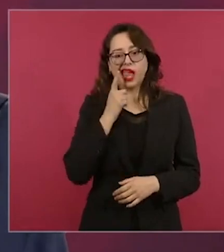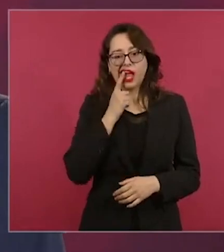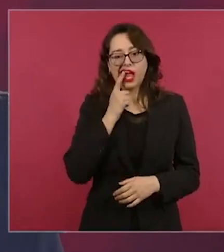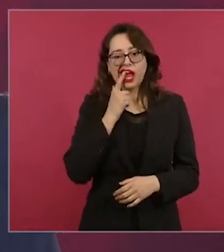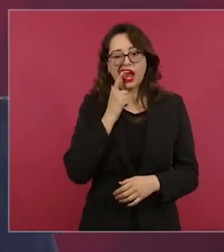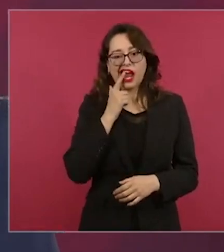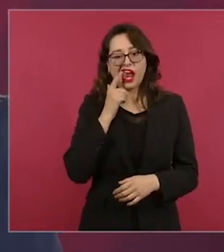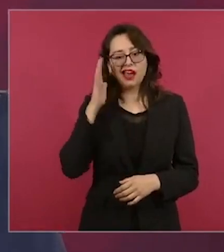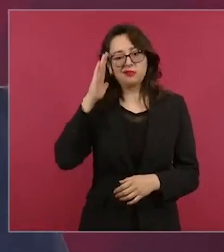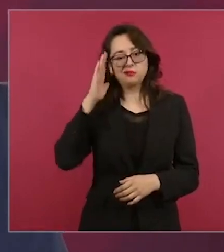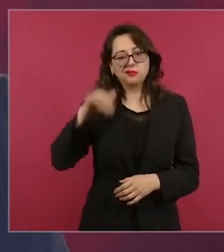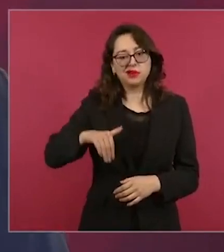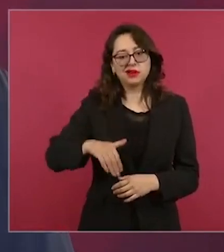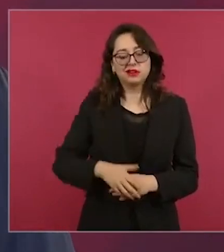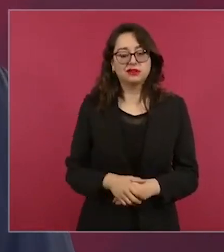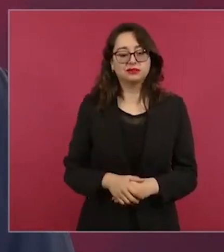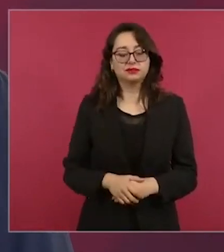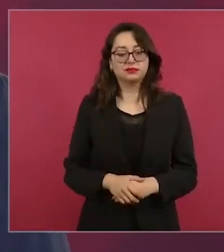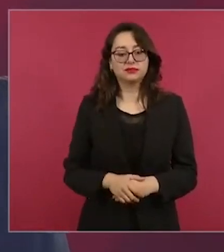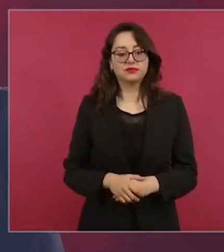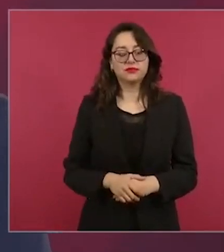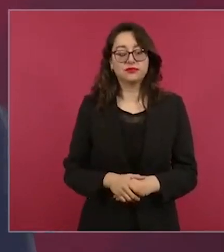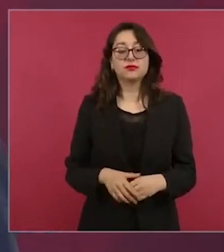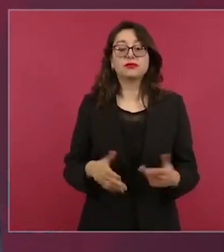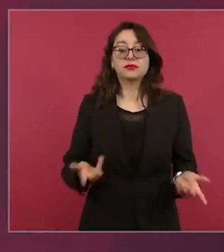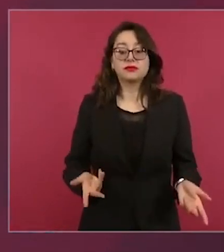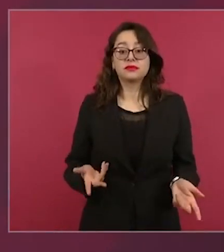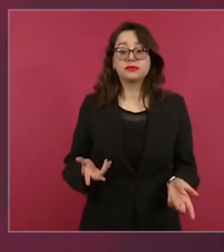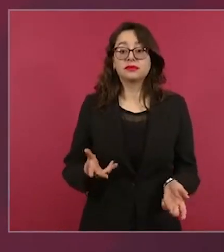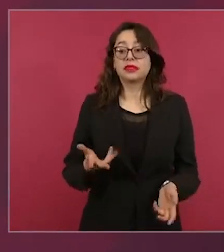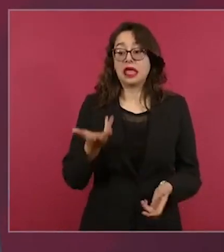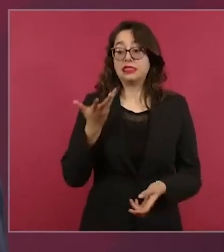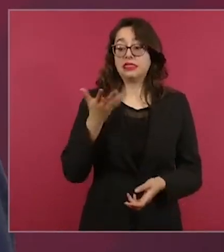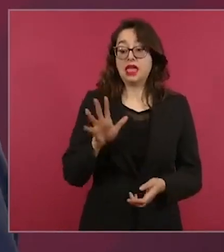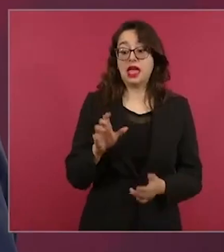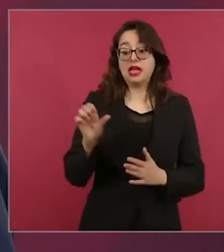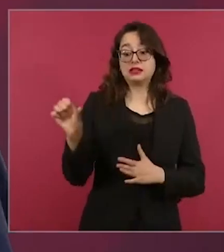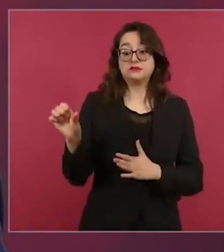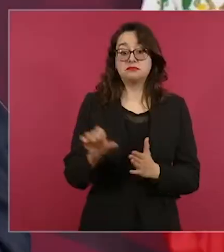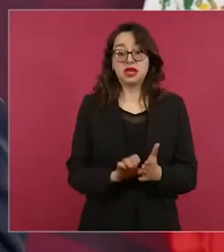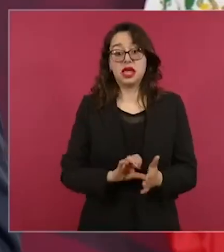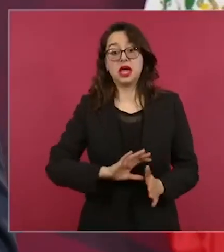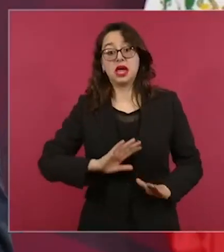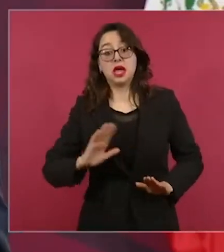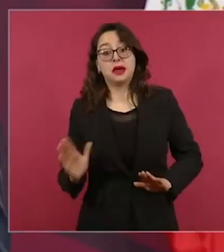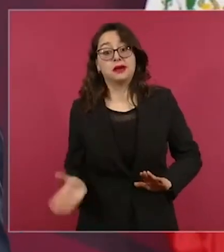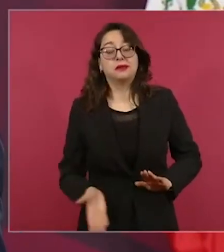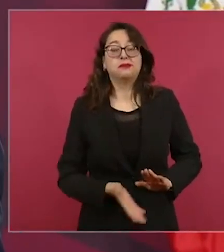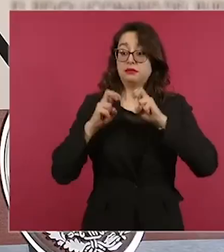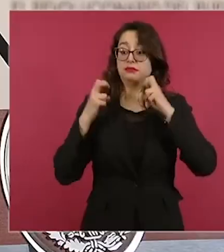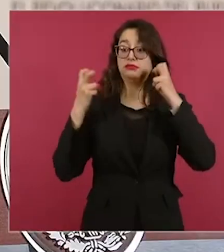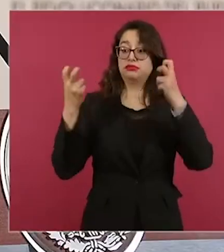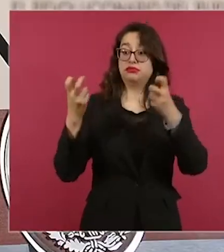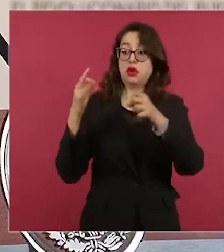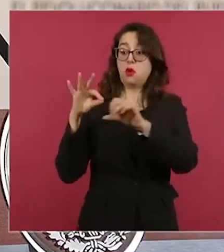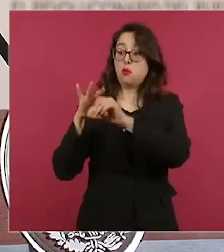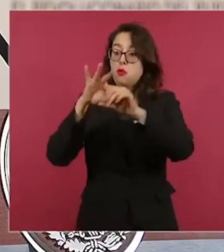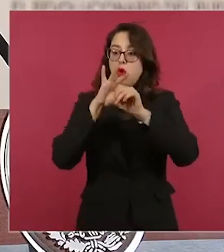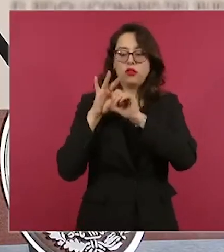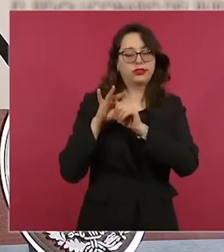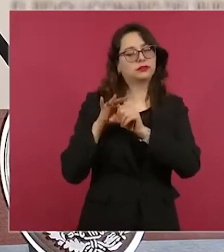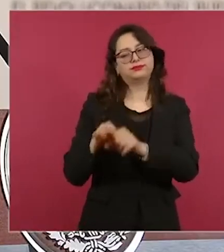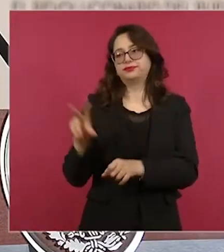después de 10 meses se votó el asunto, se regresa al juzgado, se